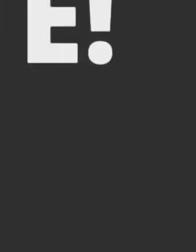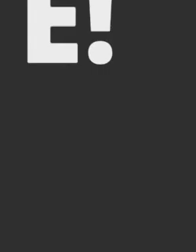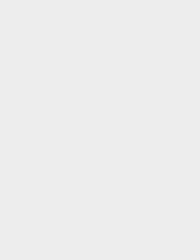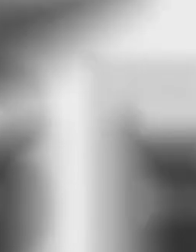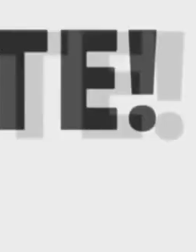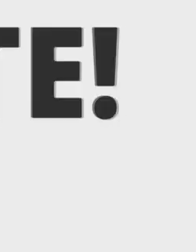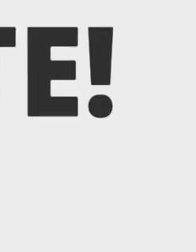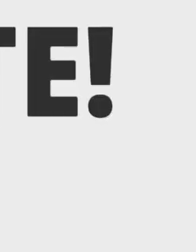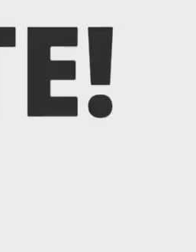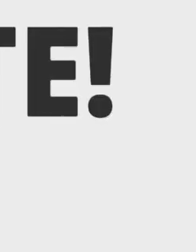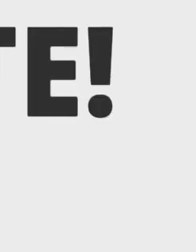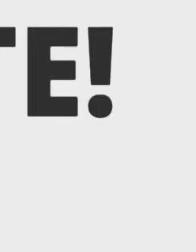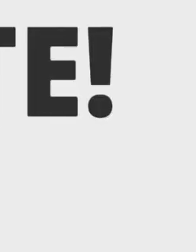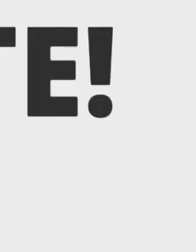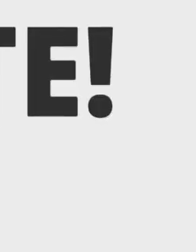Gracias por ver el video.